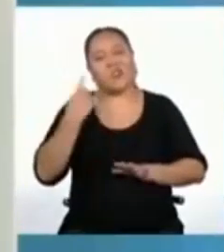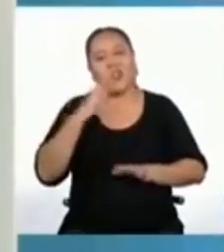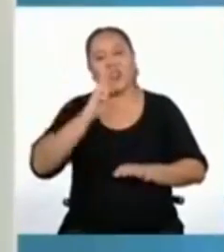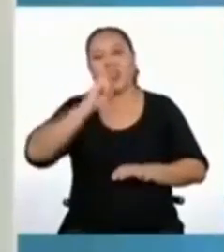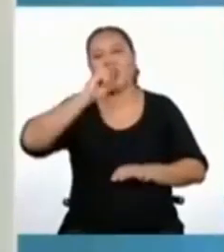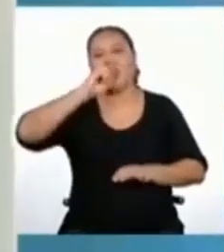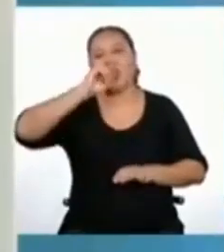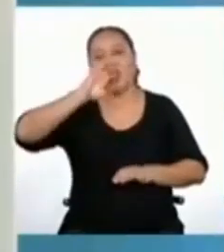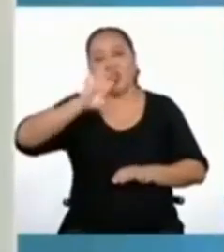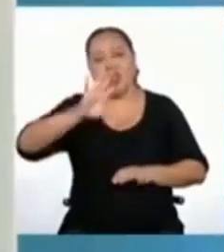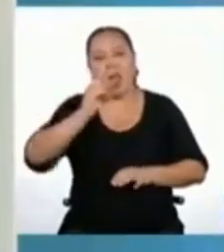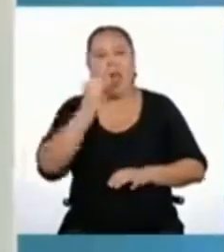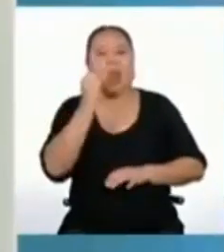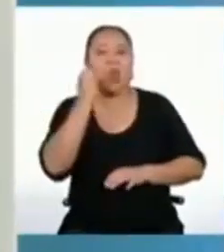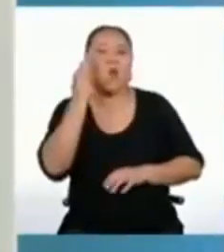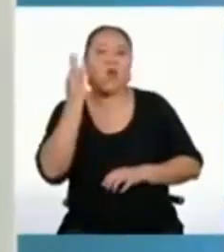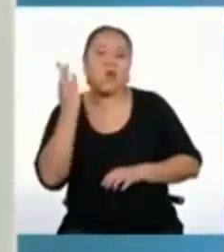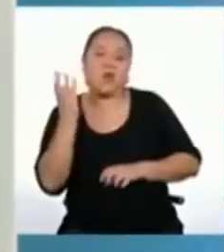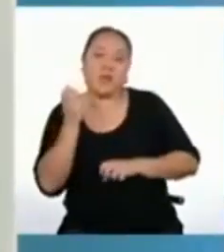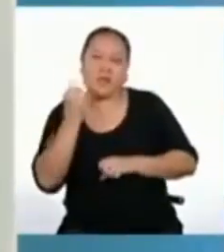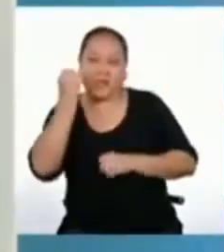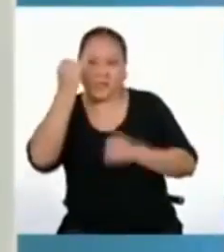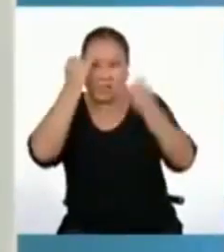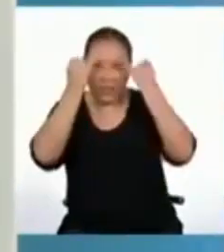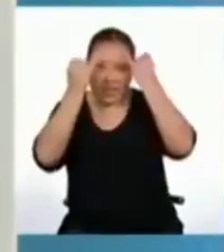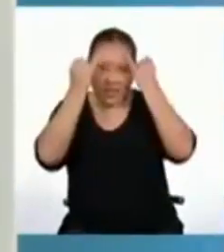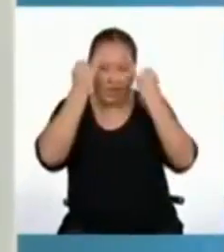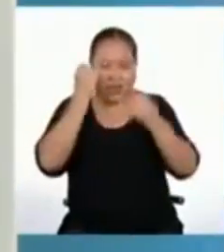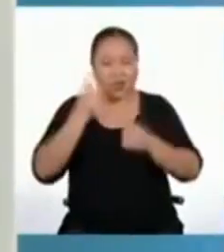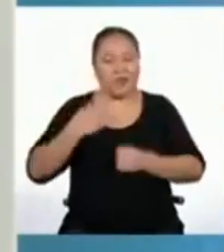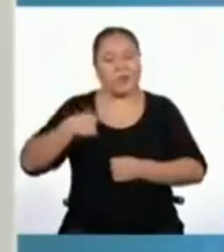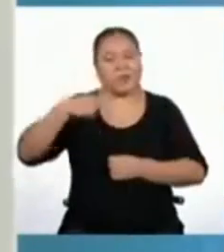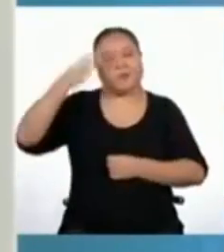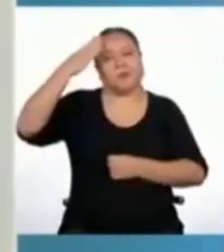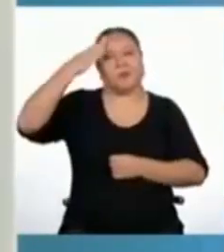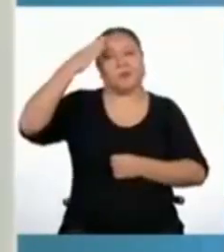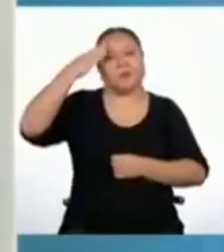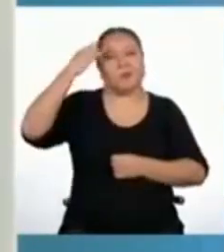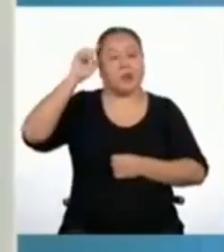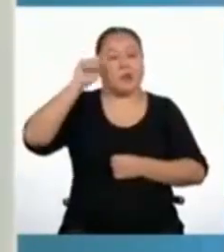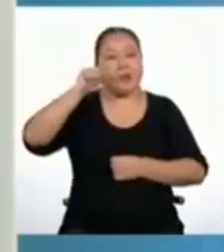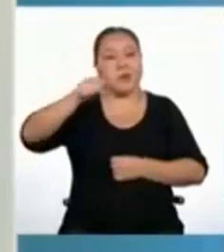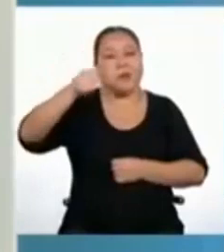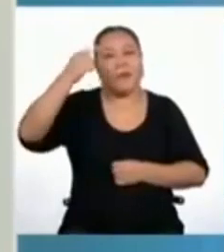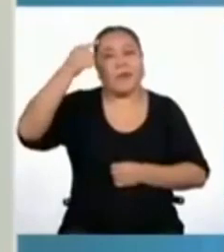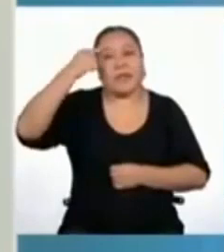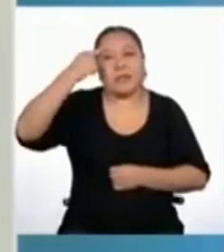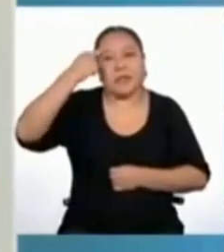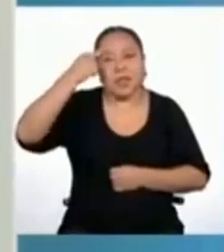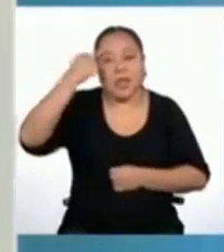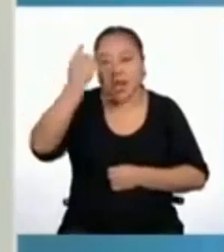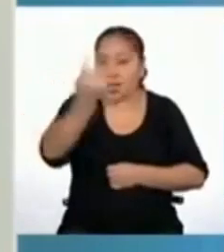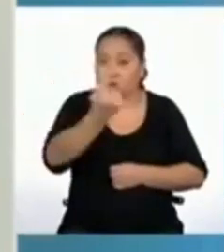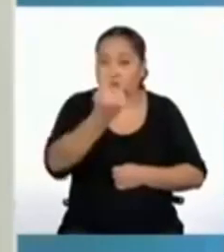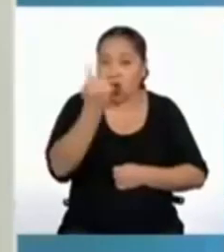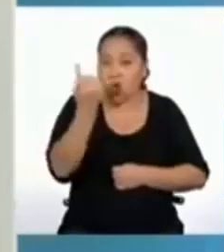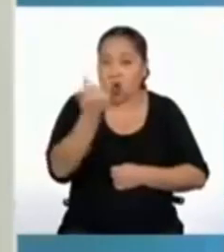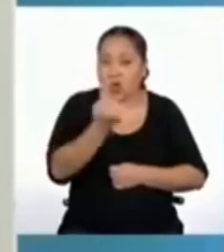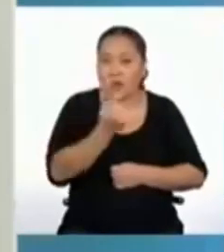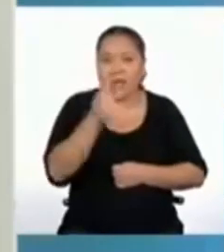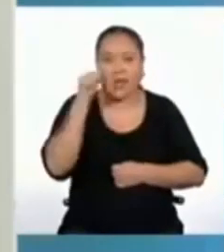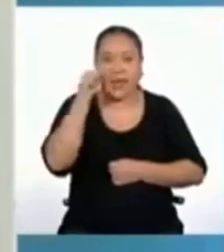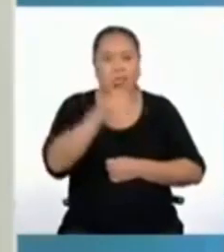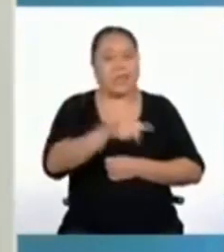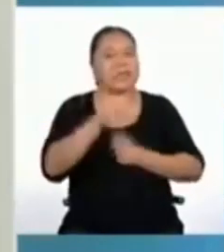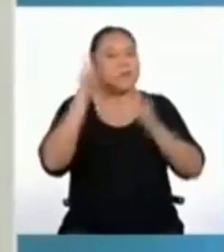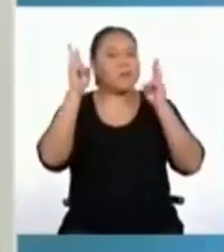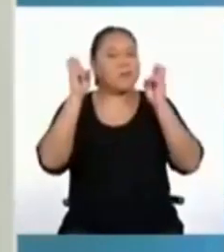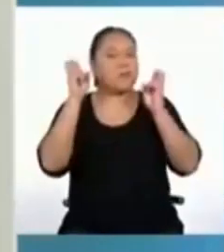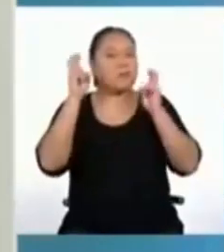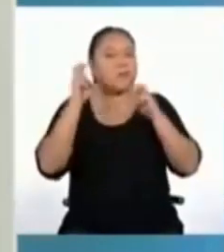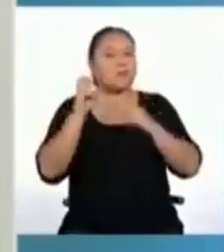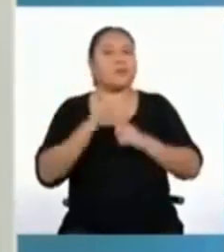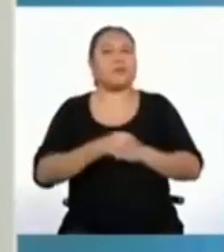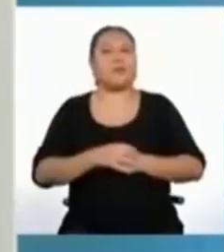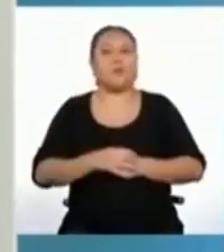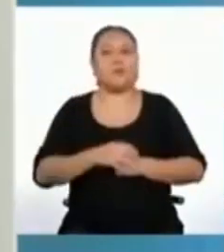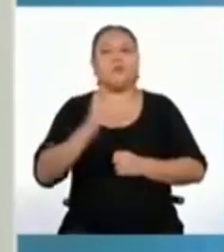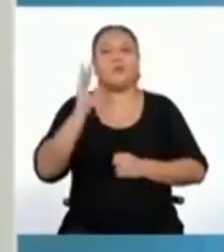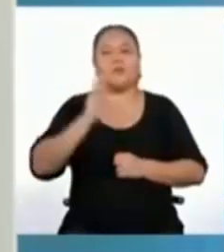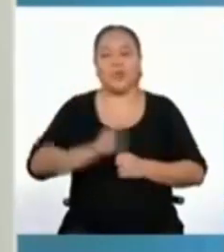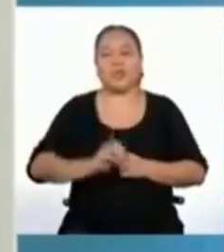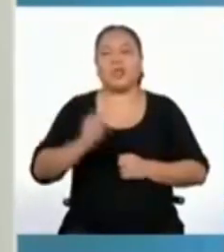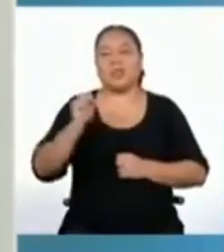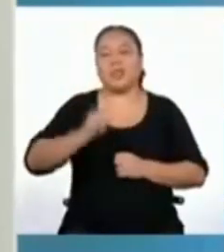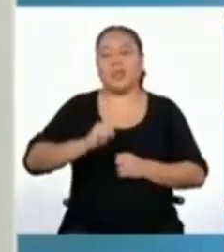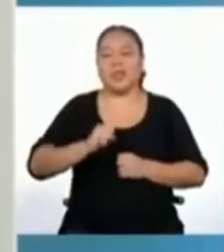unas ideas. Gracias. Estoy segura que tú, al pensar por tu cuenta sobre este tema, tendrías